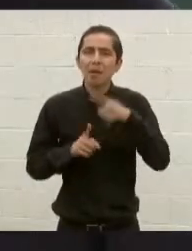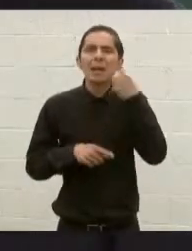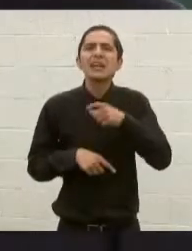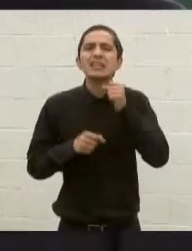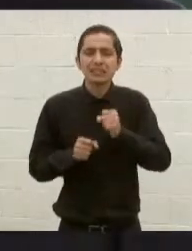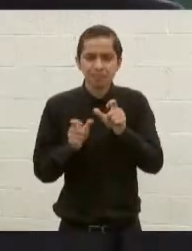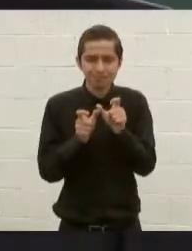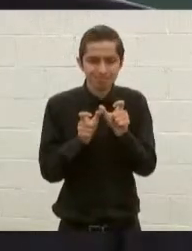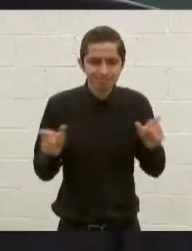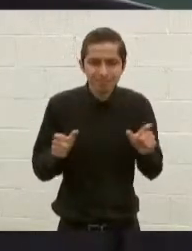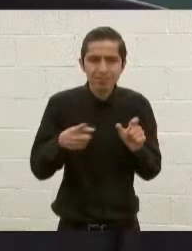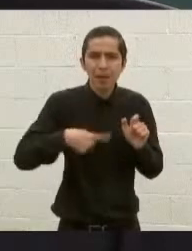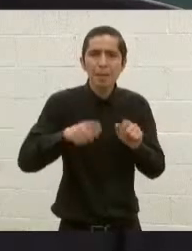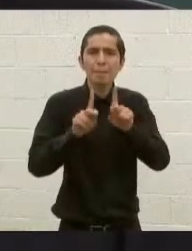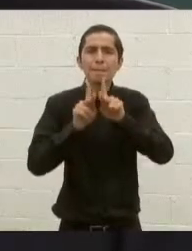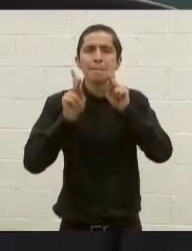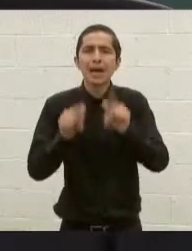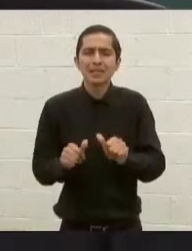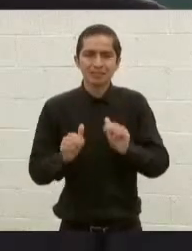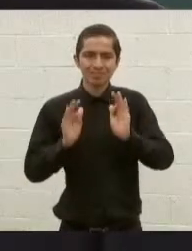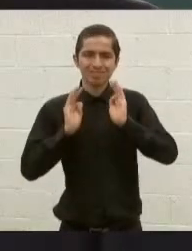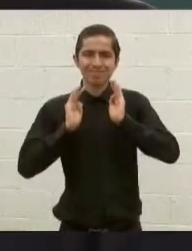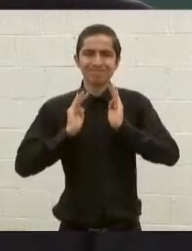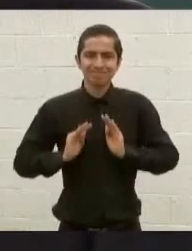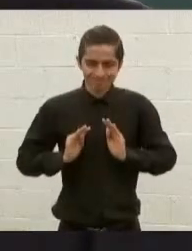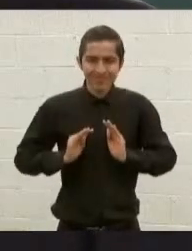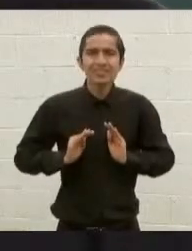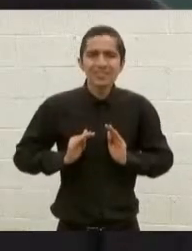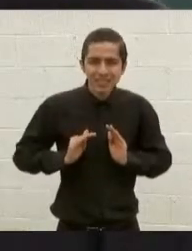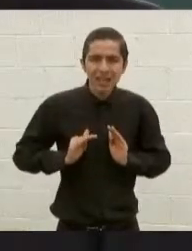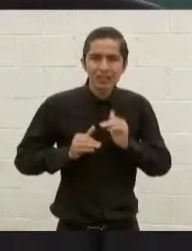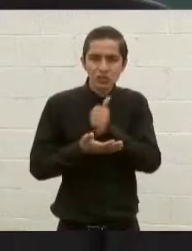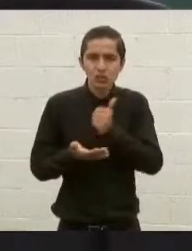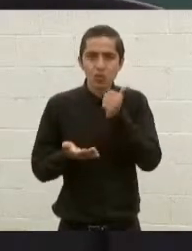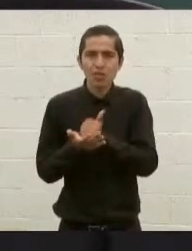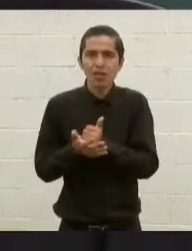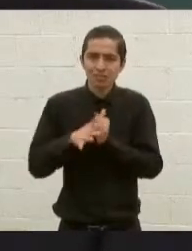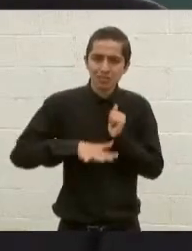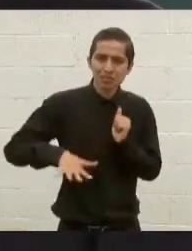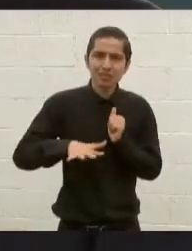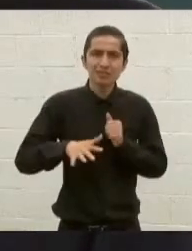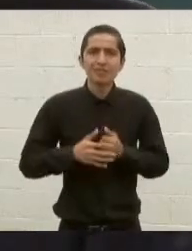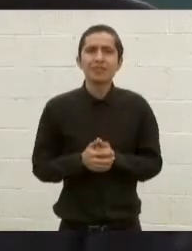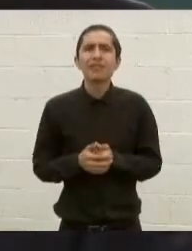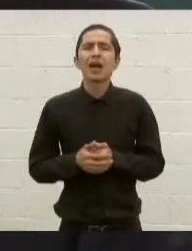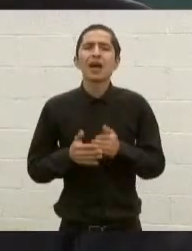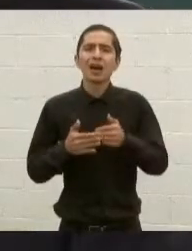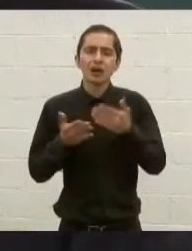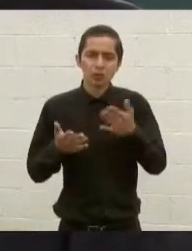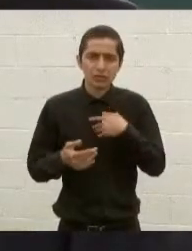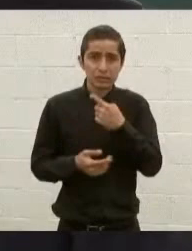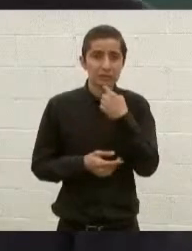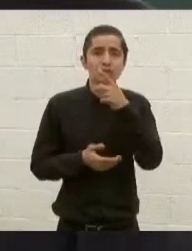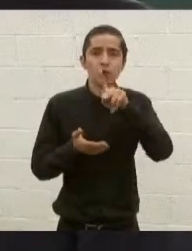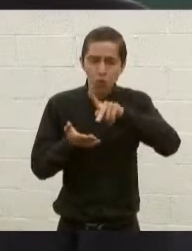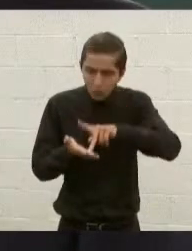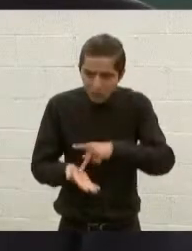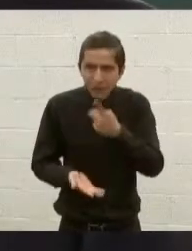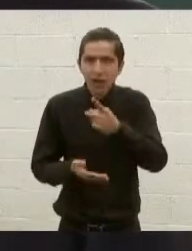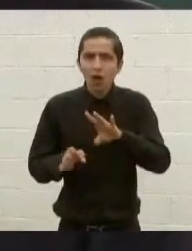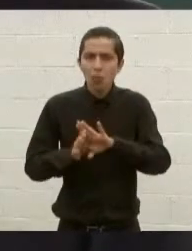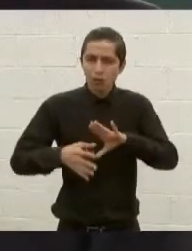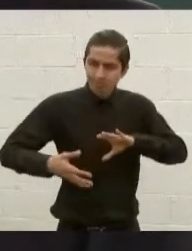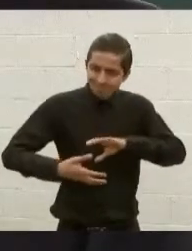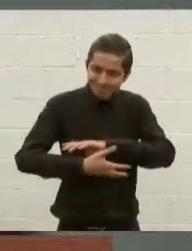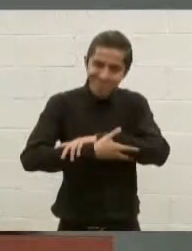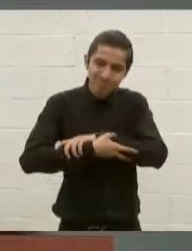garantizar la paz y la tranquilidad en la ciudad. Reitero nuestra solidaridad con